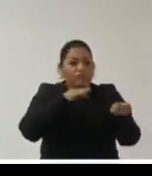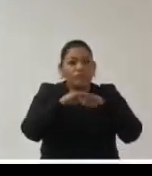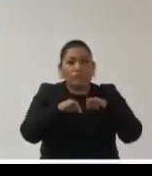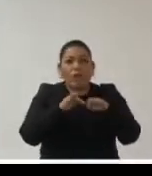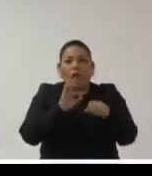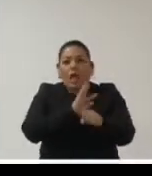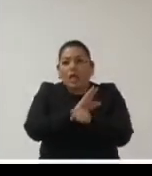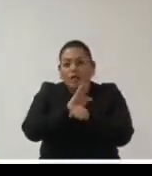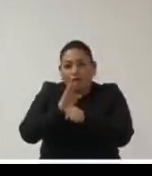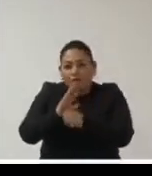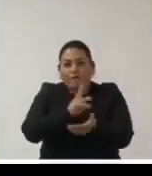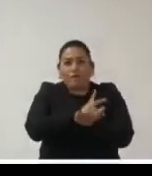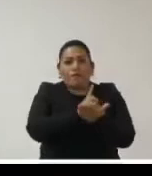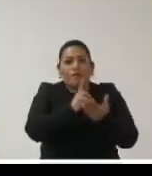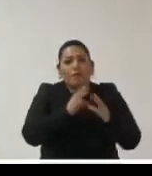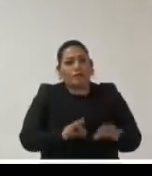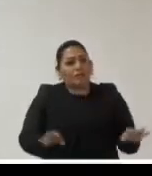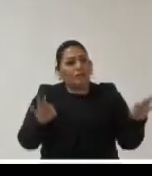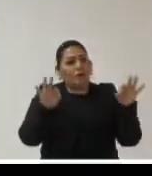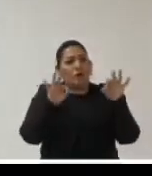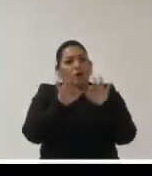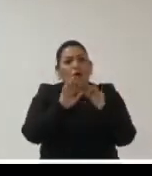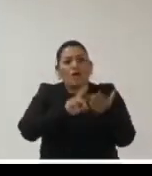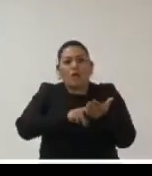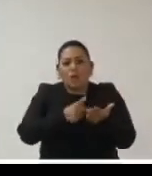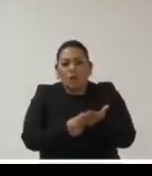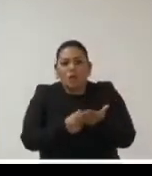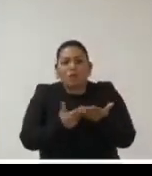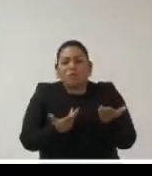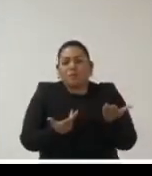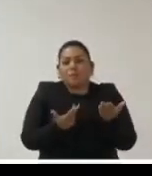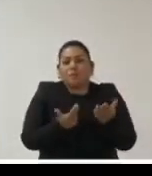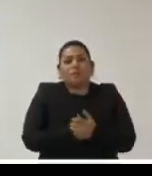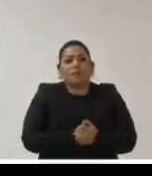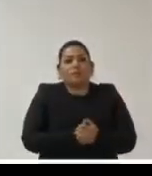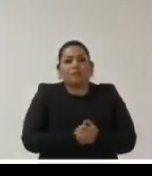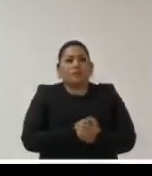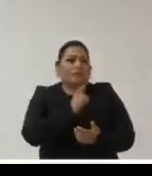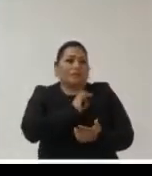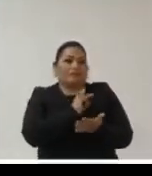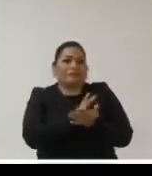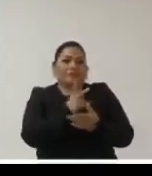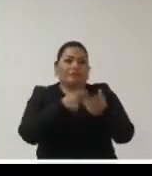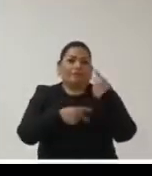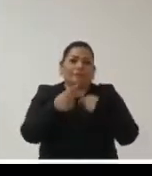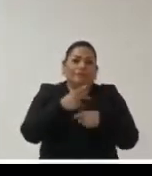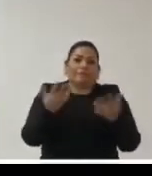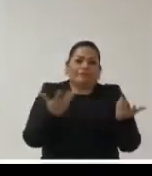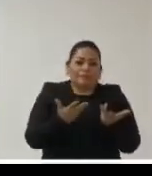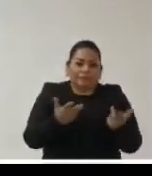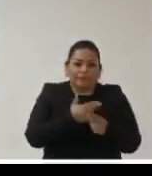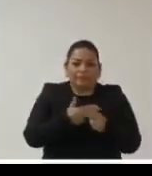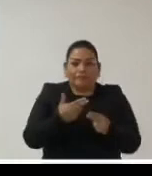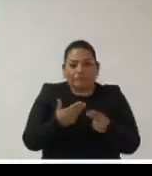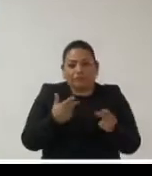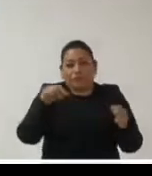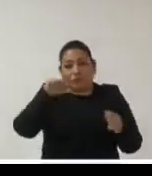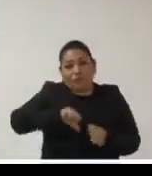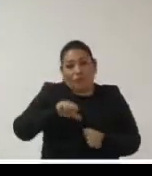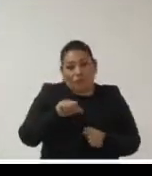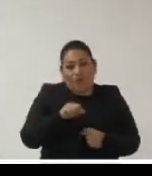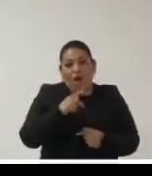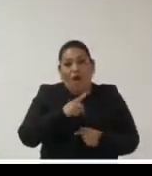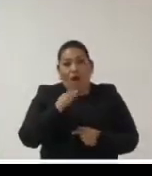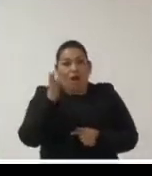defensa de derechos fundamentales tantea además un doble desafío porque es no solamente venir haciendo lo que hacíamos hasta ahora y